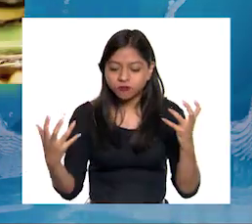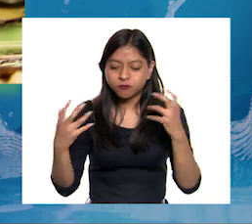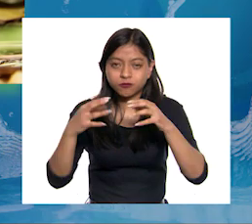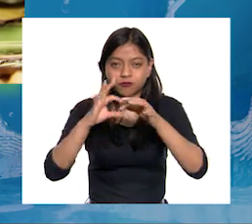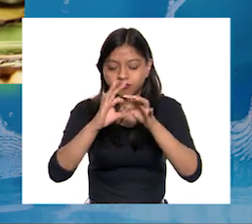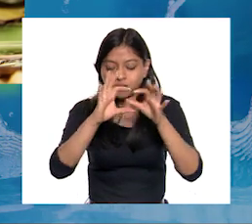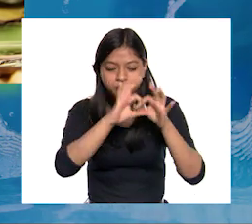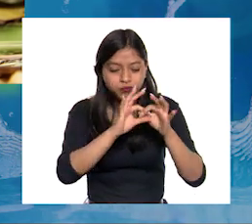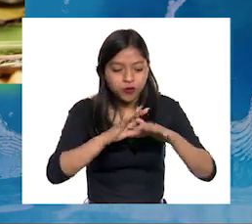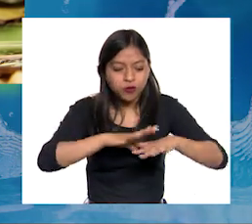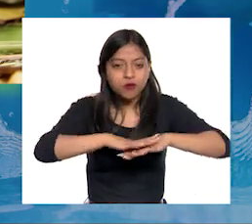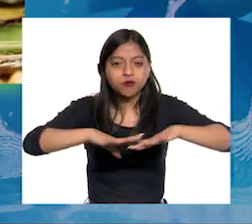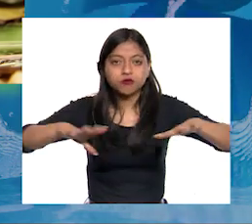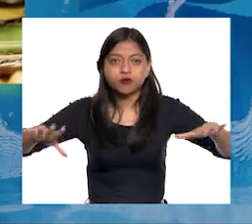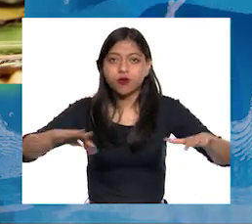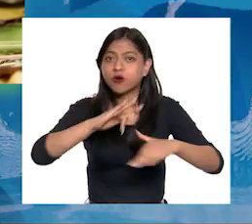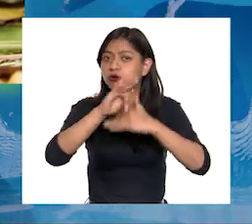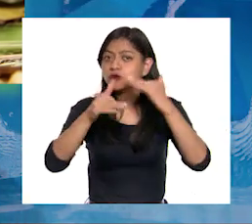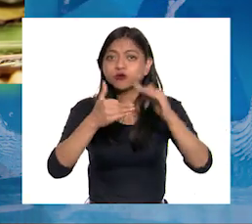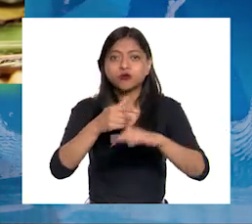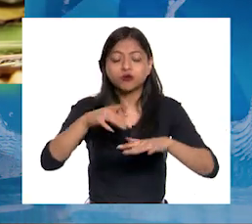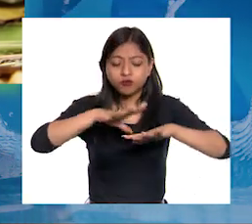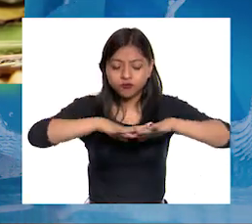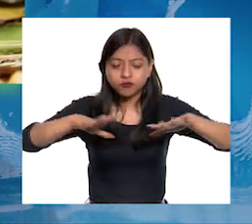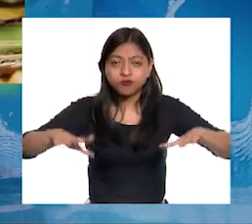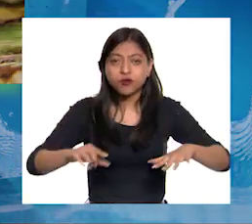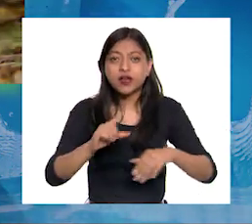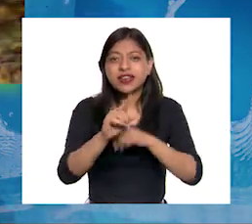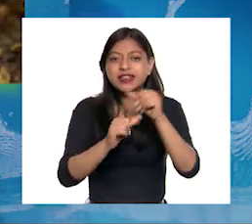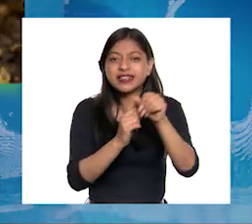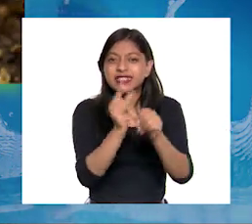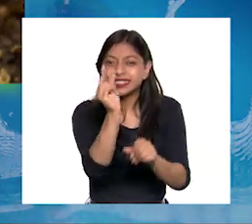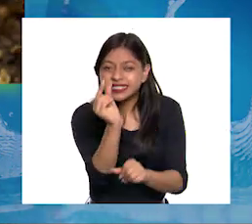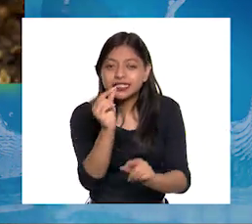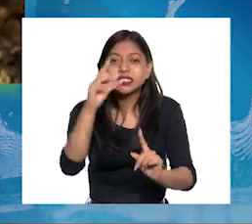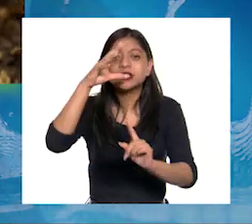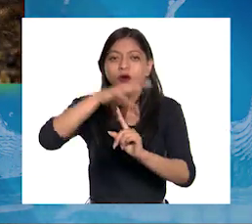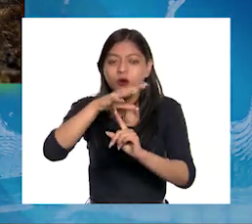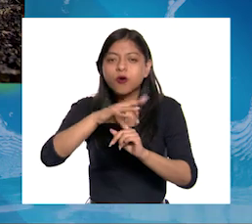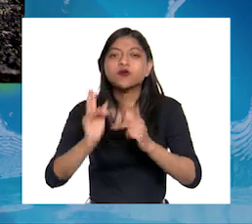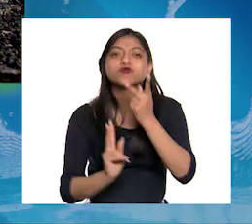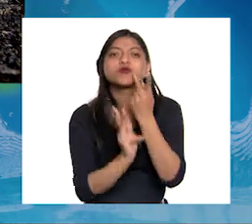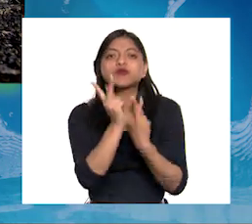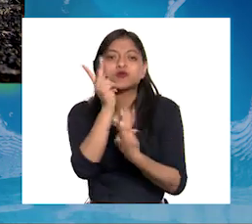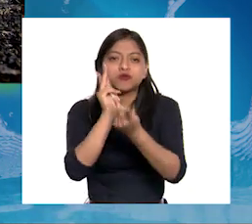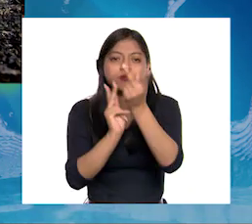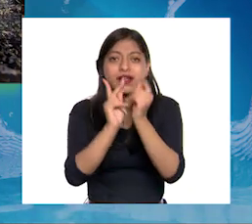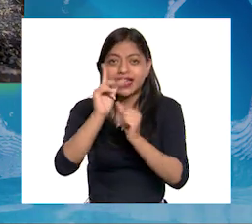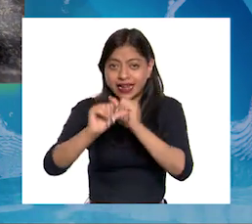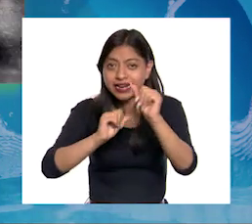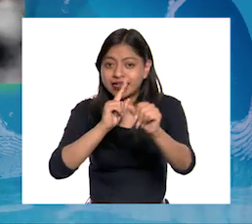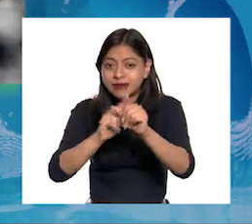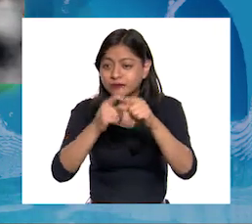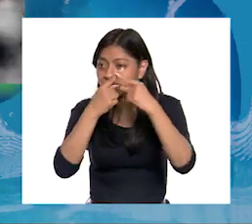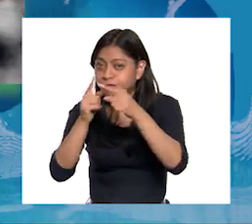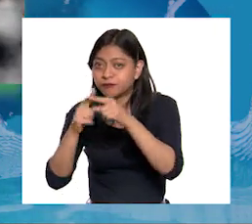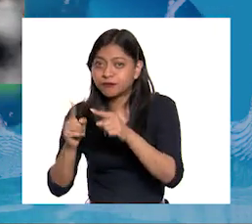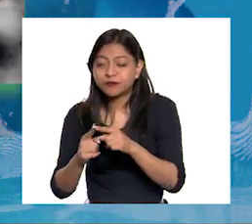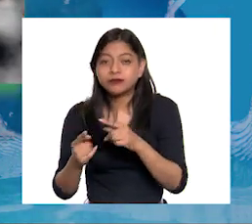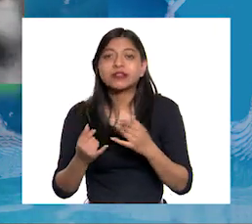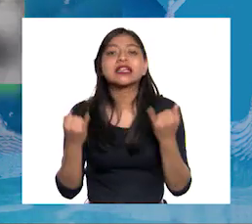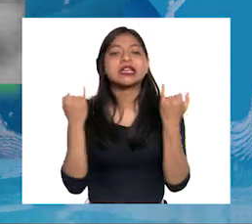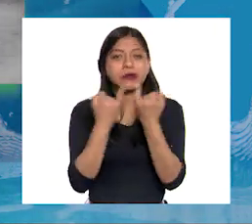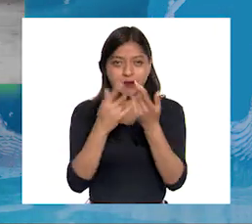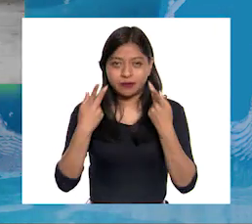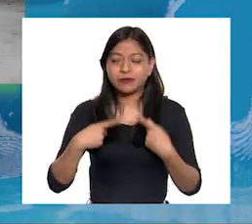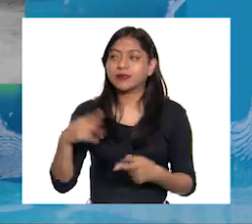somos parte de él Los microorganismos Los hongos Las plantas Los animales Incluyendo